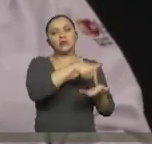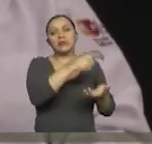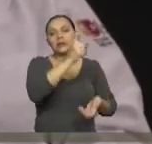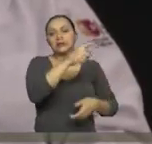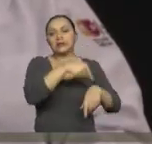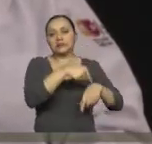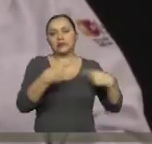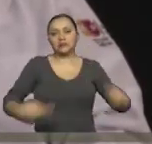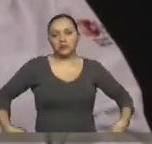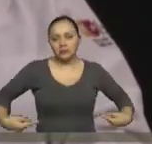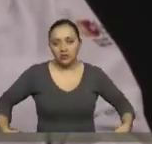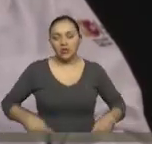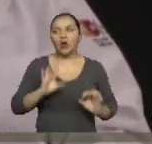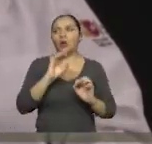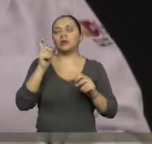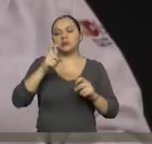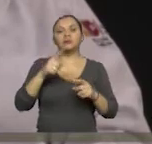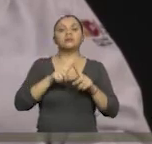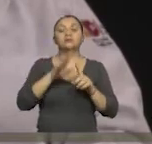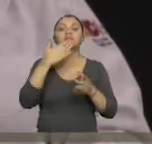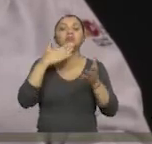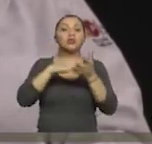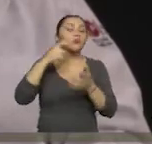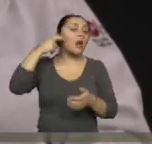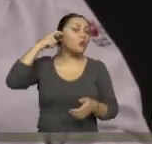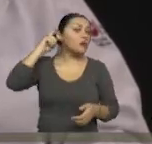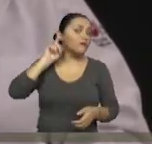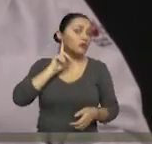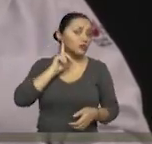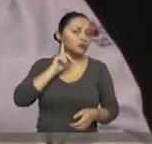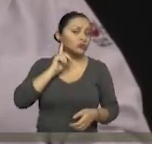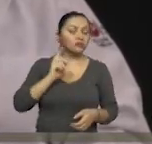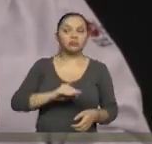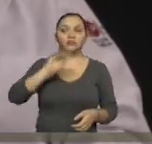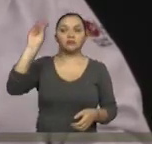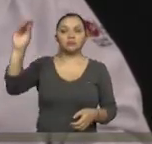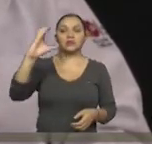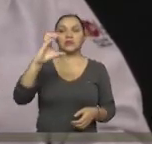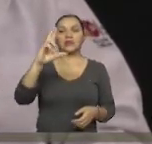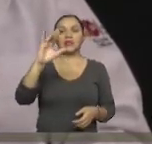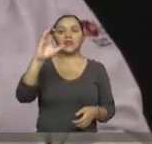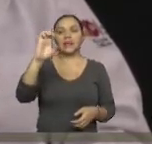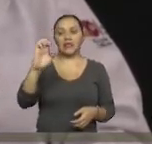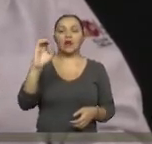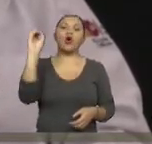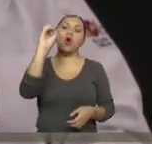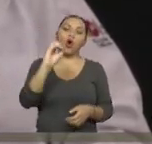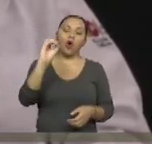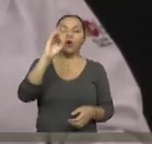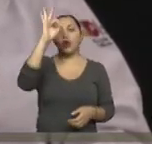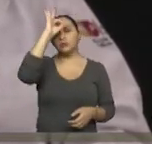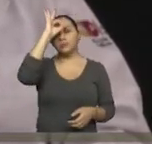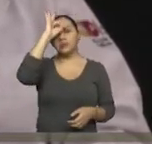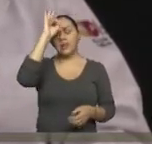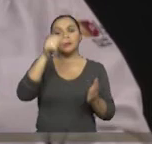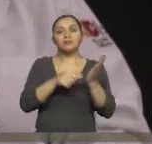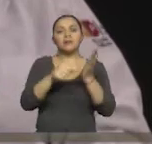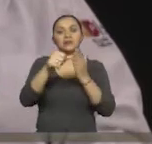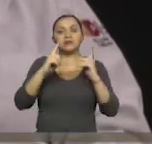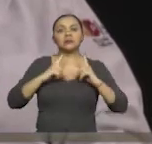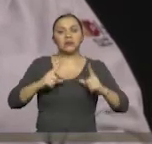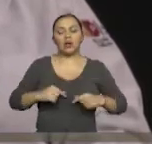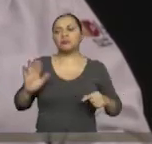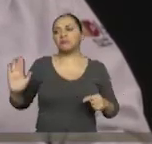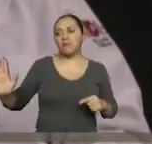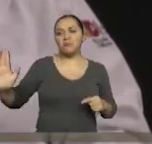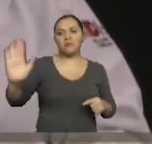En el caso de audífonos, sí, nosotros referimos al CRIE o también al Hospital Enrique Garcés o a los hospitales del Ministerio de Salud,